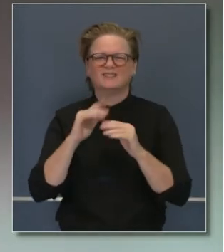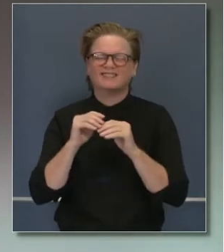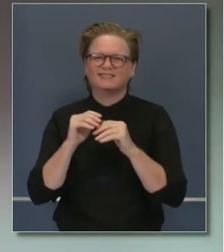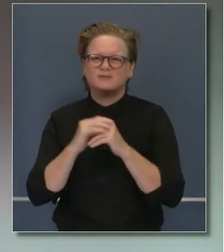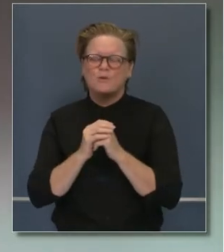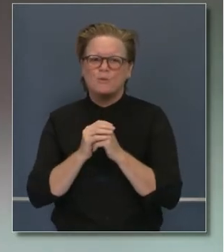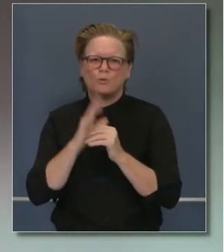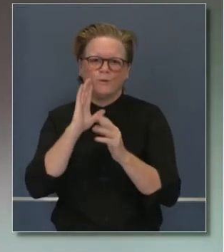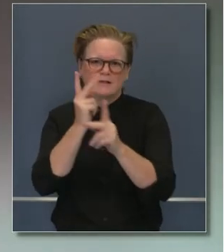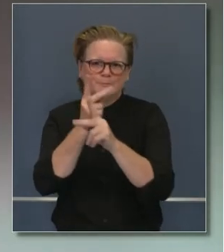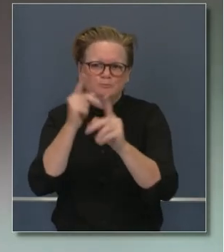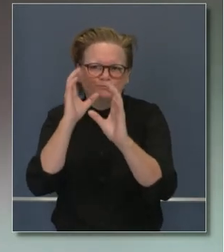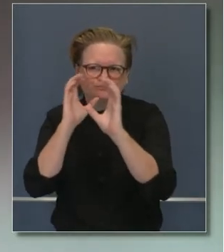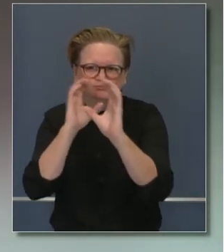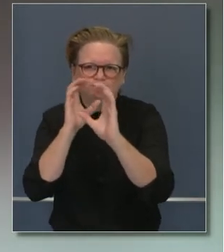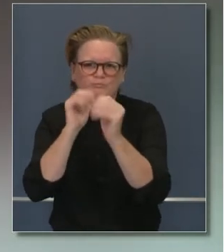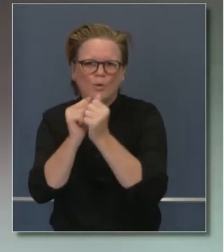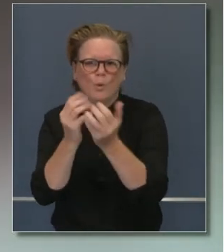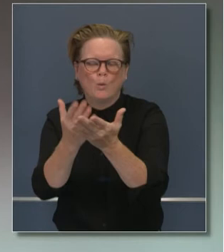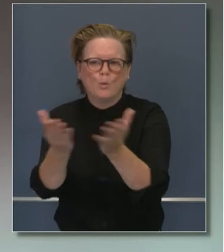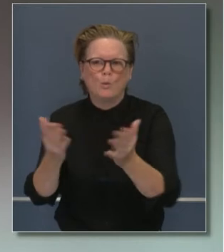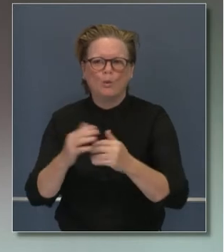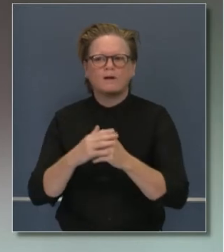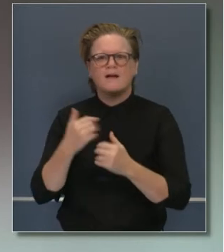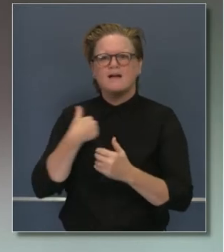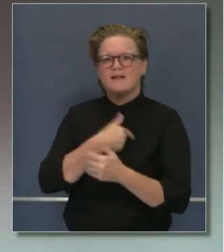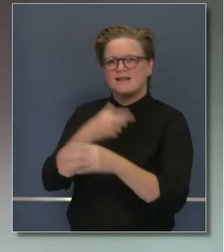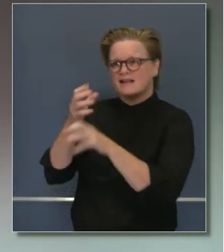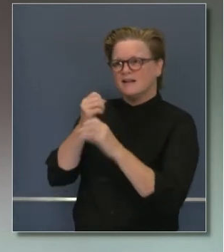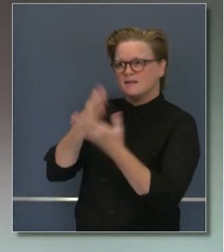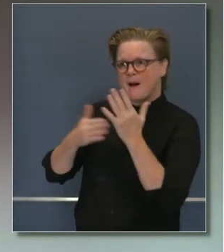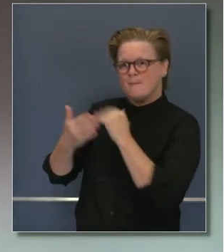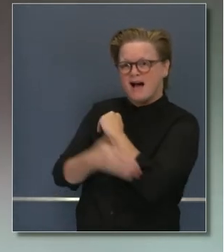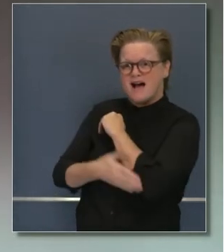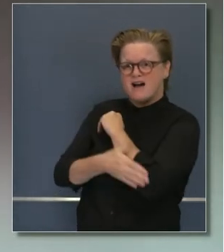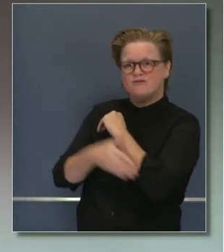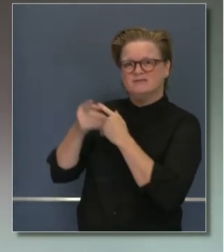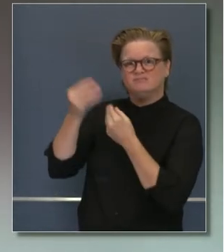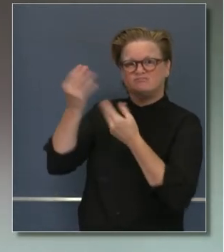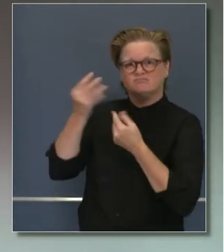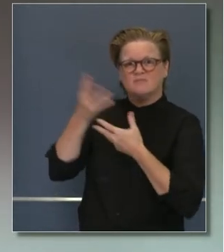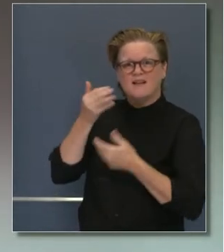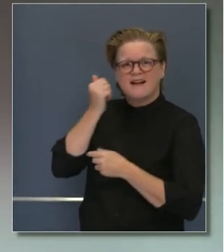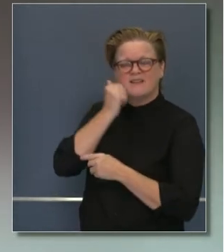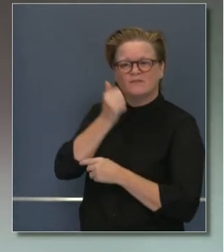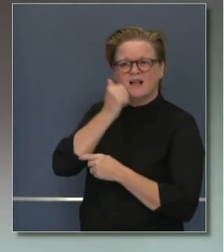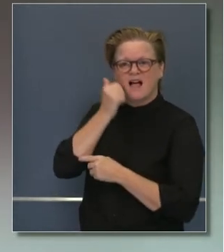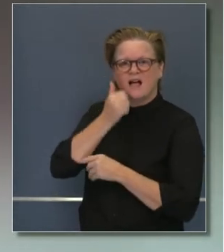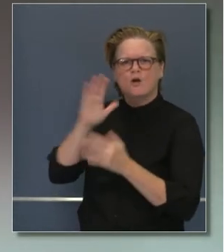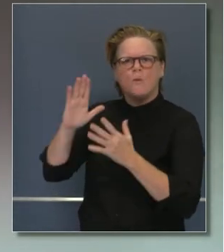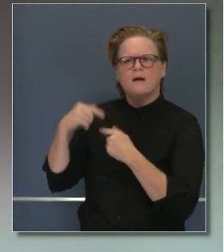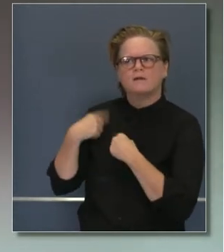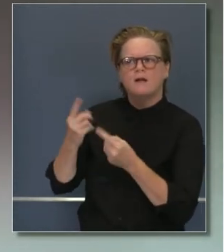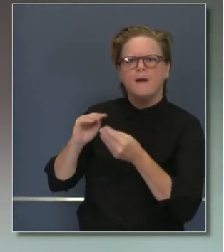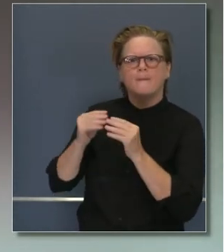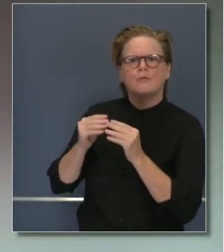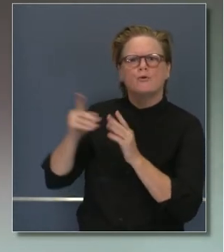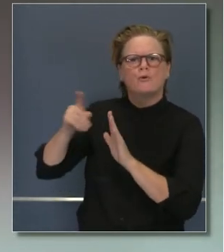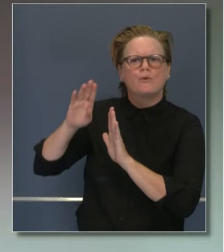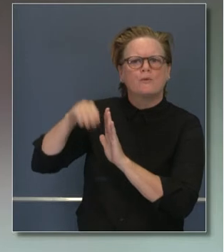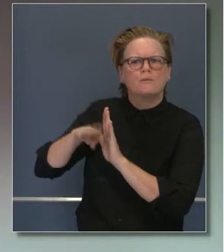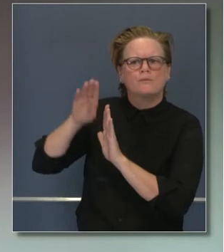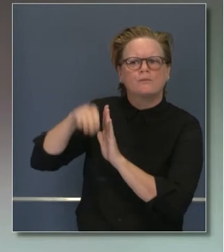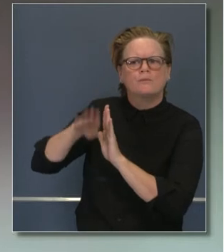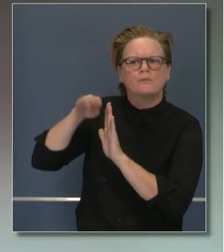estar conteniendo el virus y tal vez están cumpliendo con el requisito